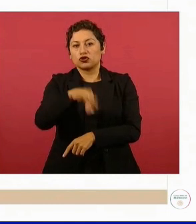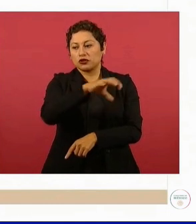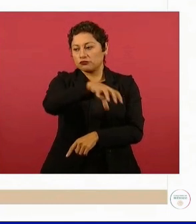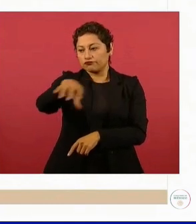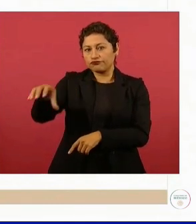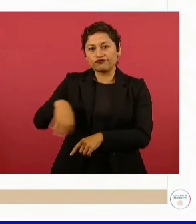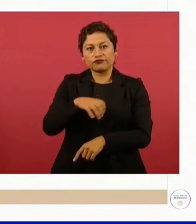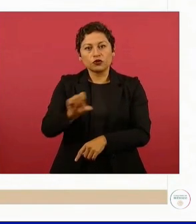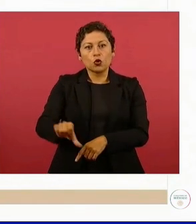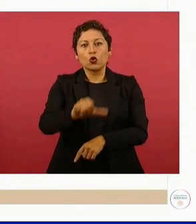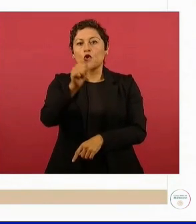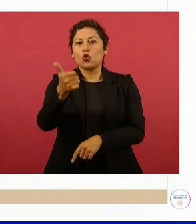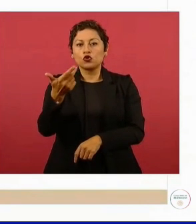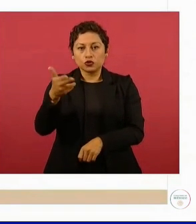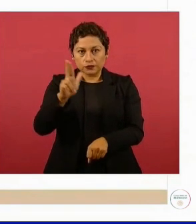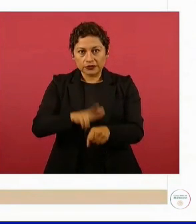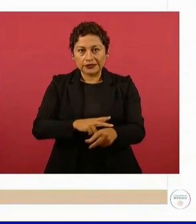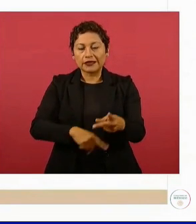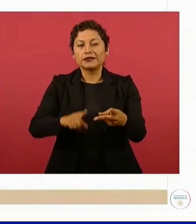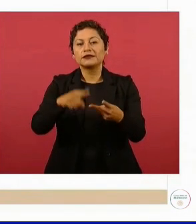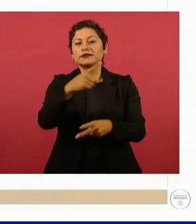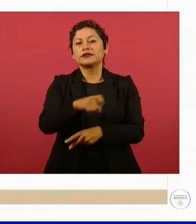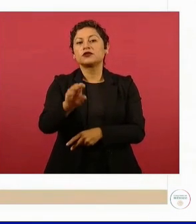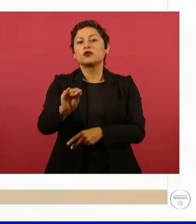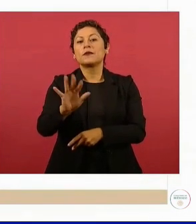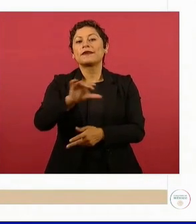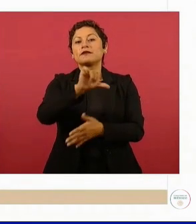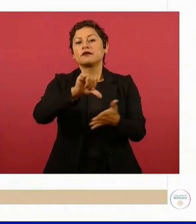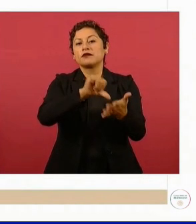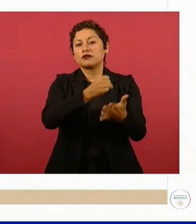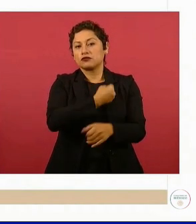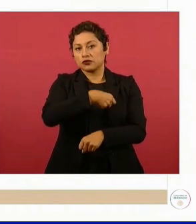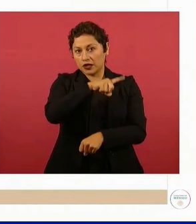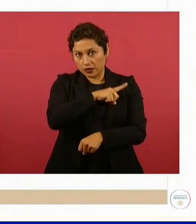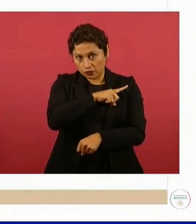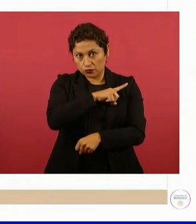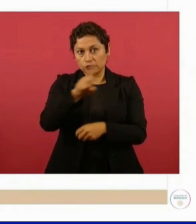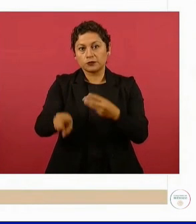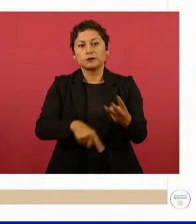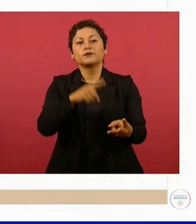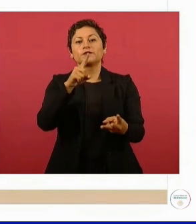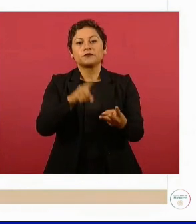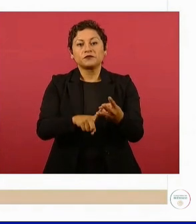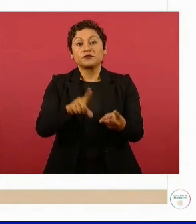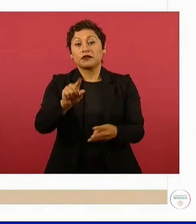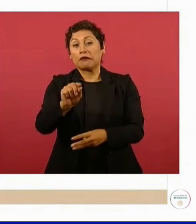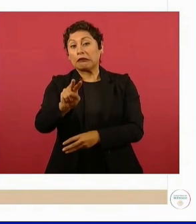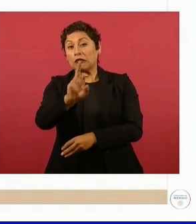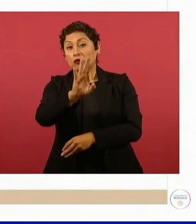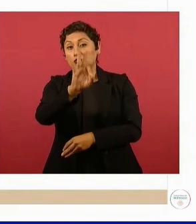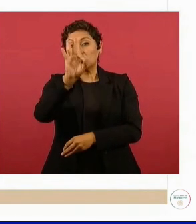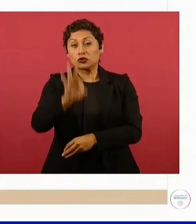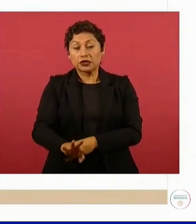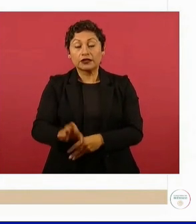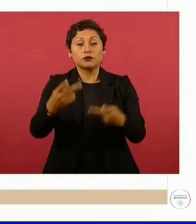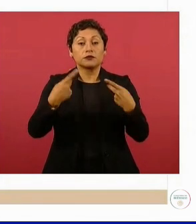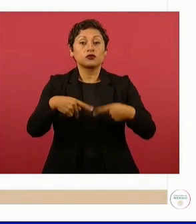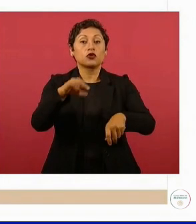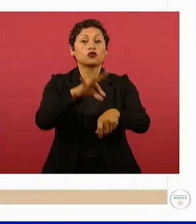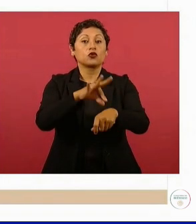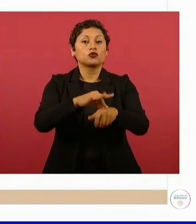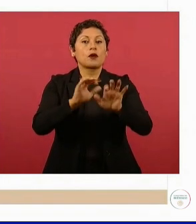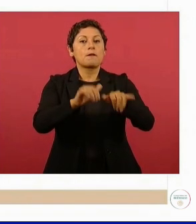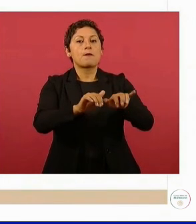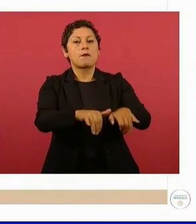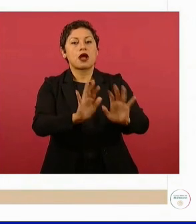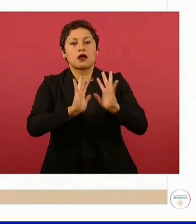11 hospitales y 195 centros de salud, con una cobertura del 72 por ciento de médicos especialistas, es decir,